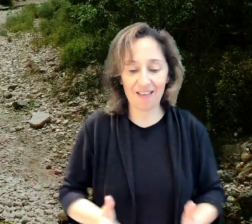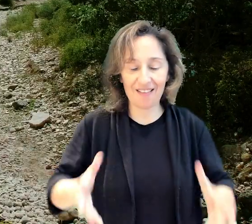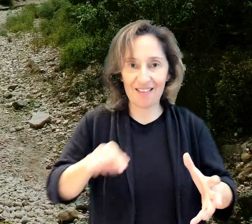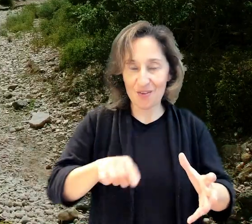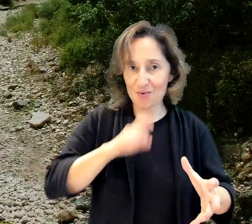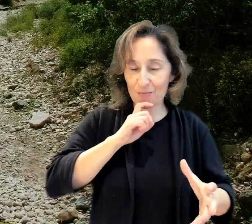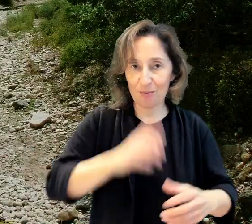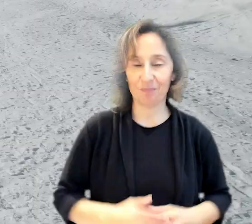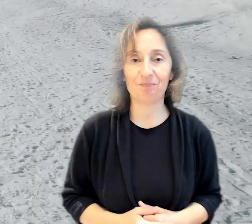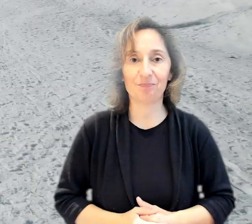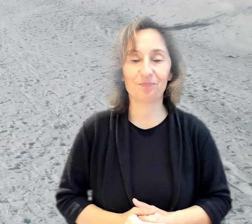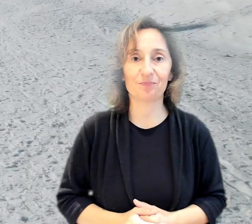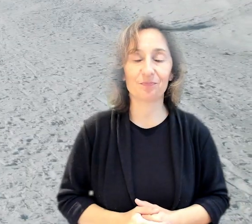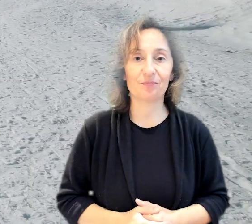se verá.